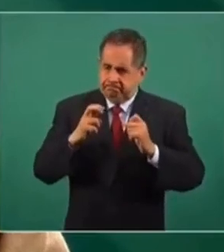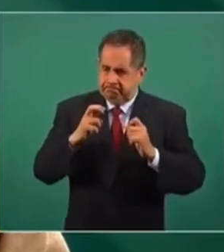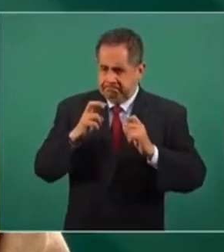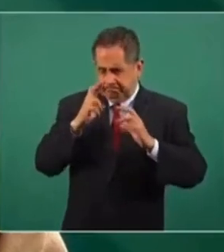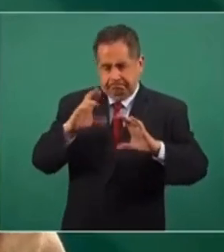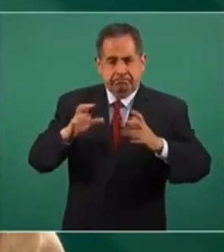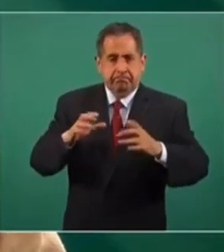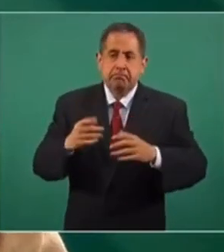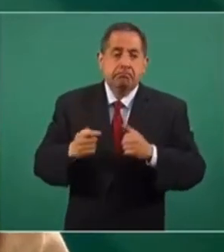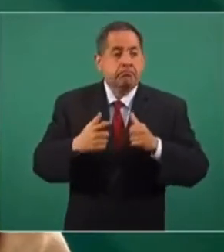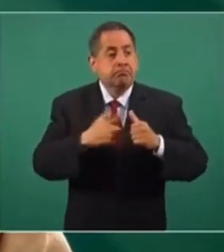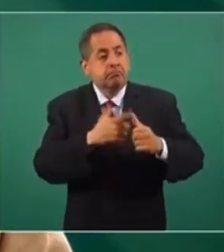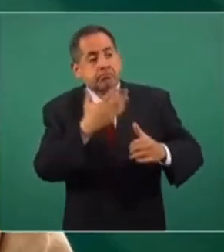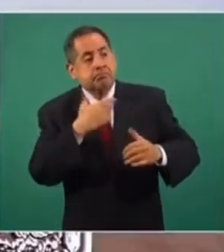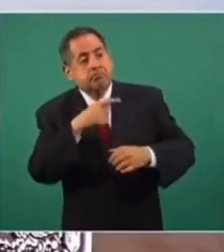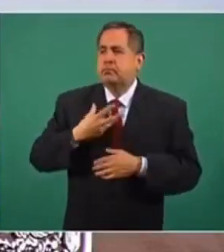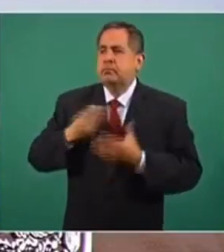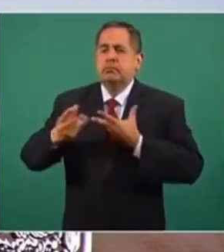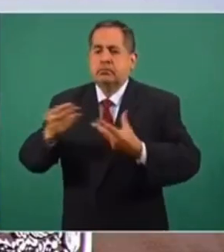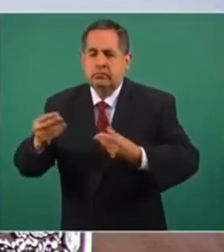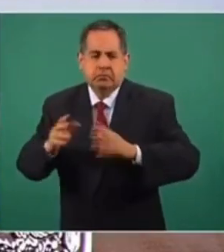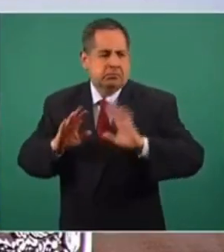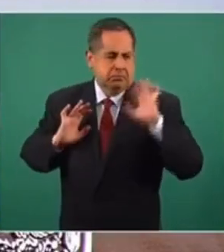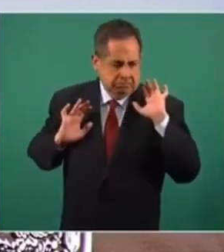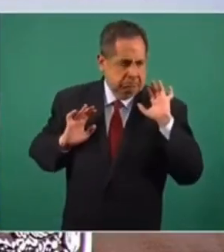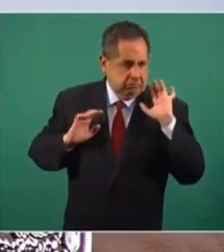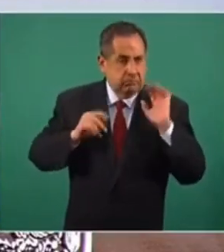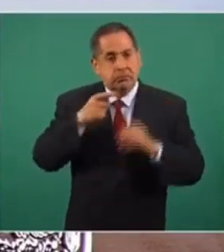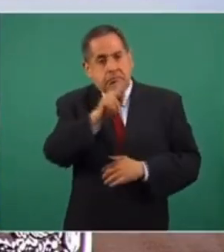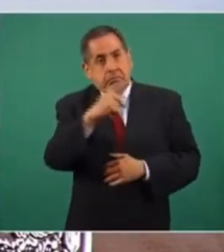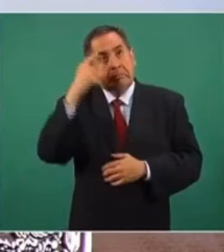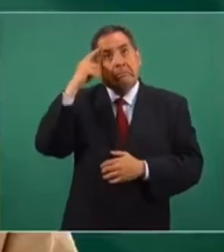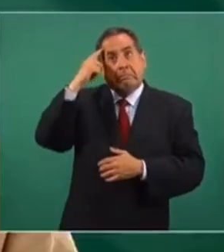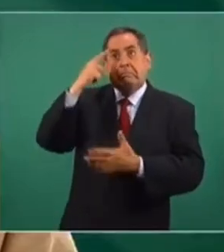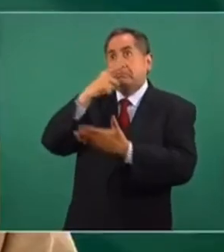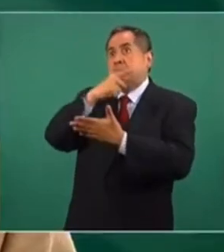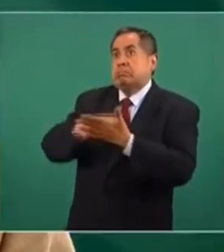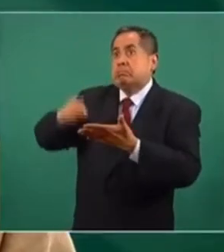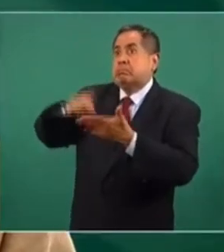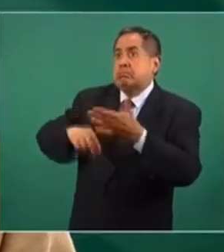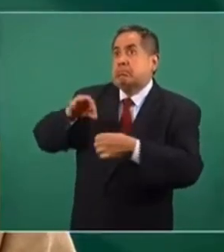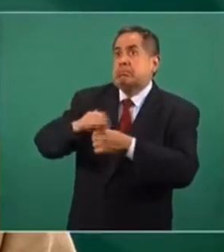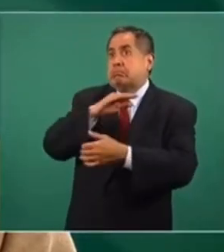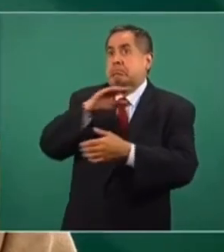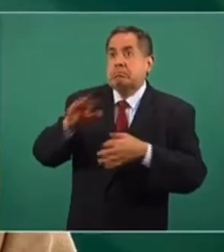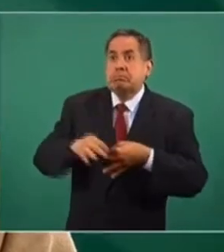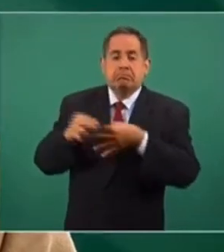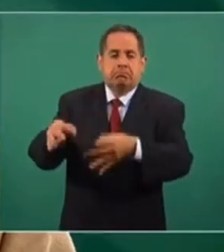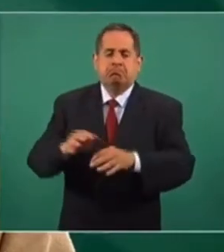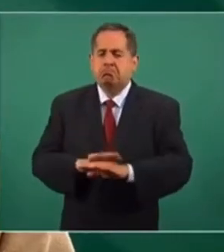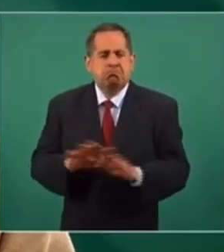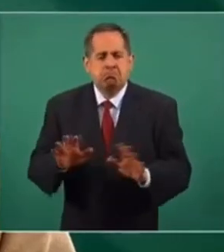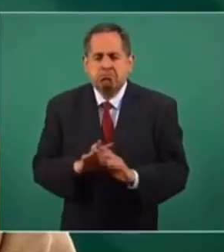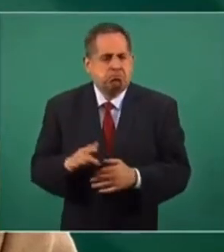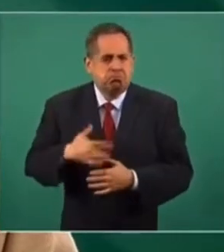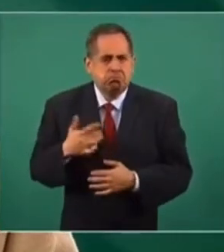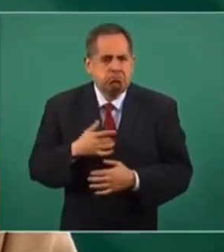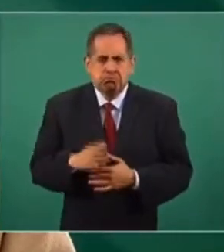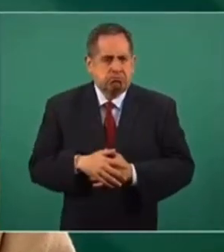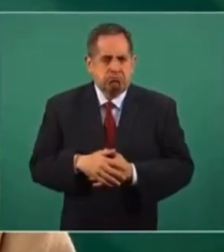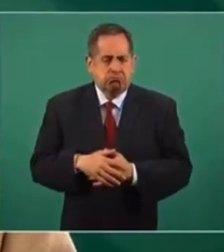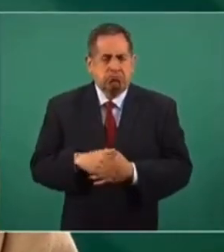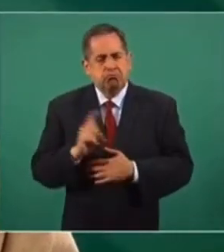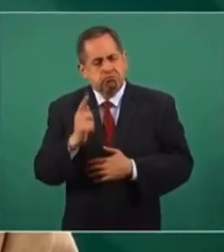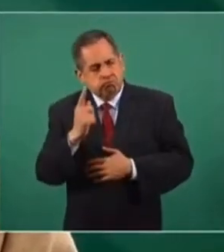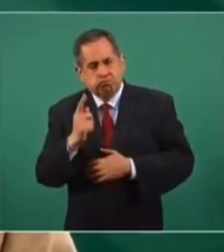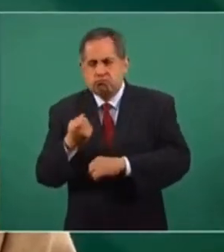el Consejo de Salubridad General. De ninguna manera tengo yo, porque más que un